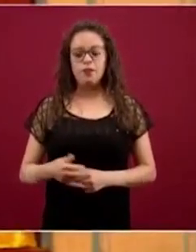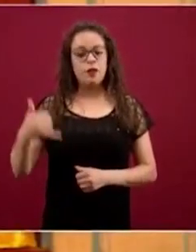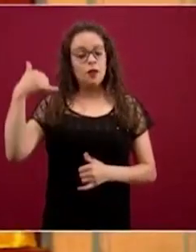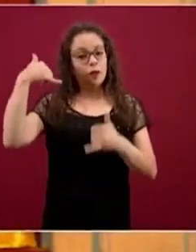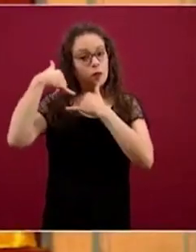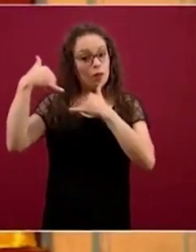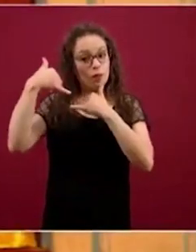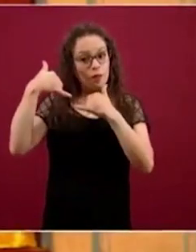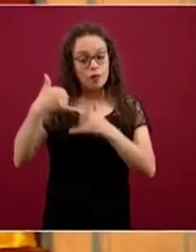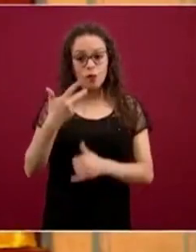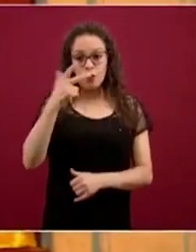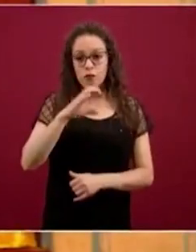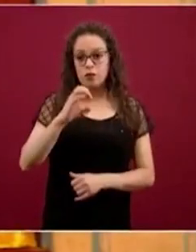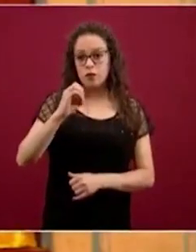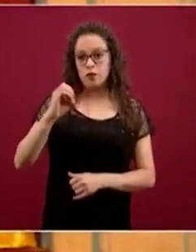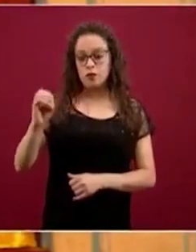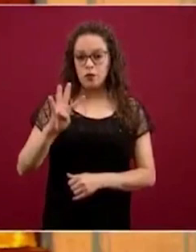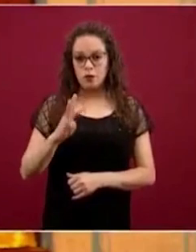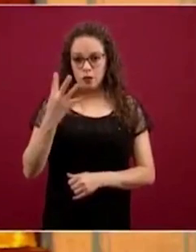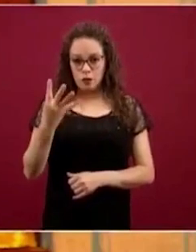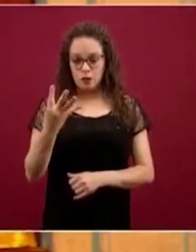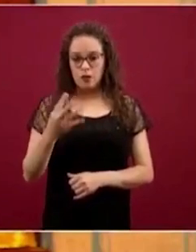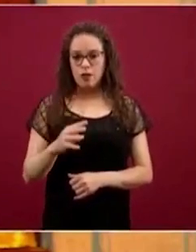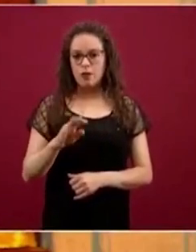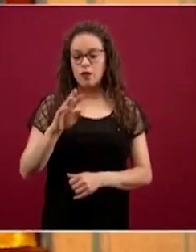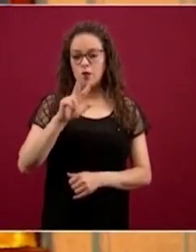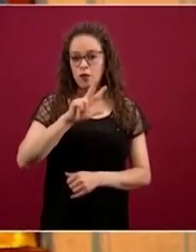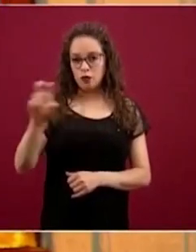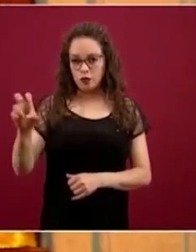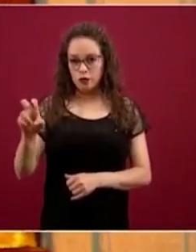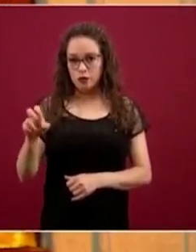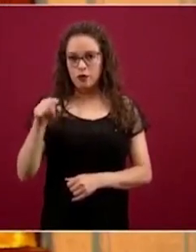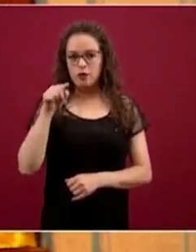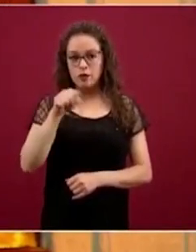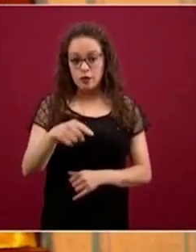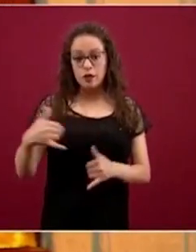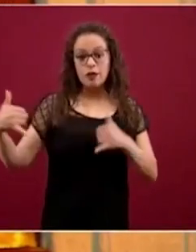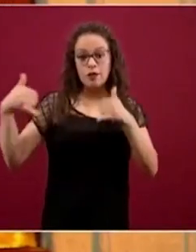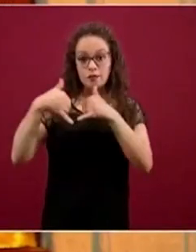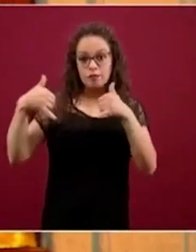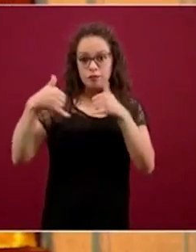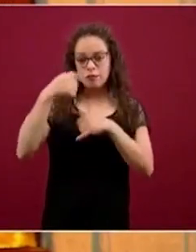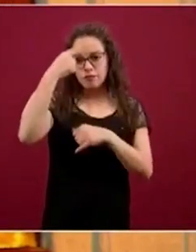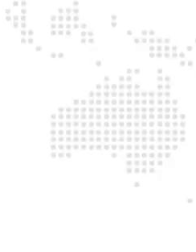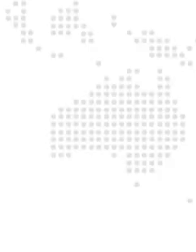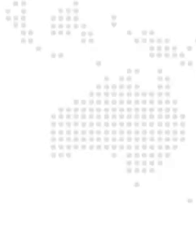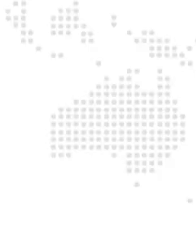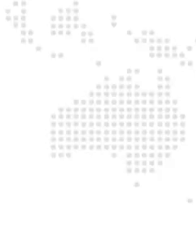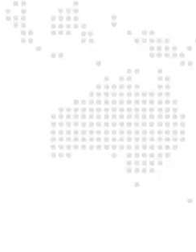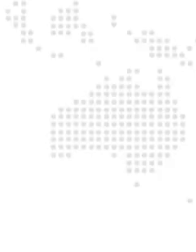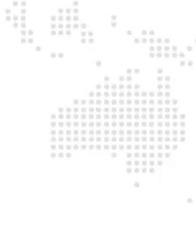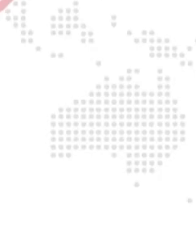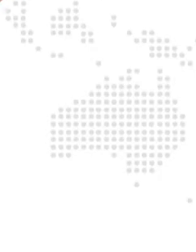al 800-00-44-800 fueron derivadas a la línea de la vida para apoyo emocional.